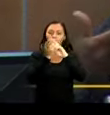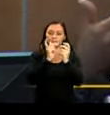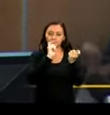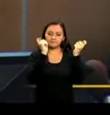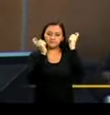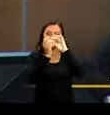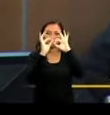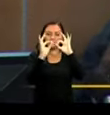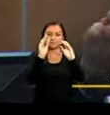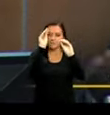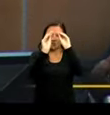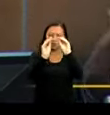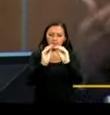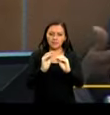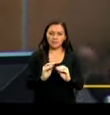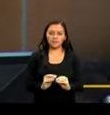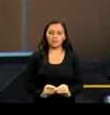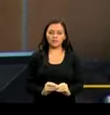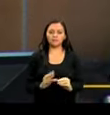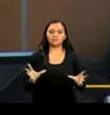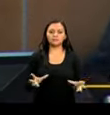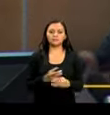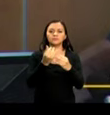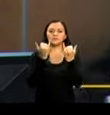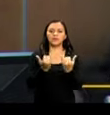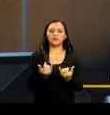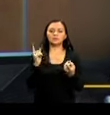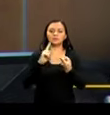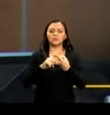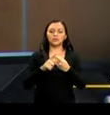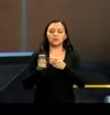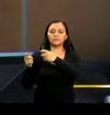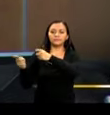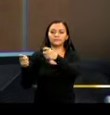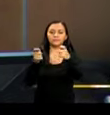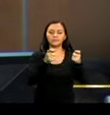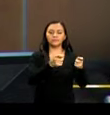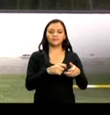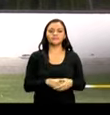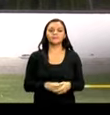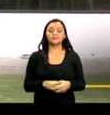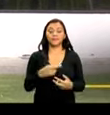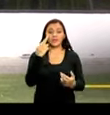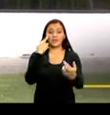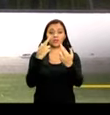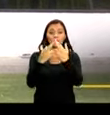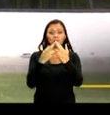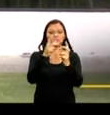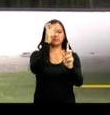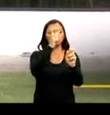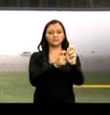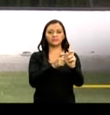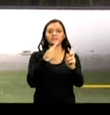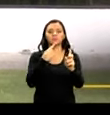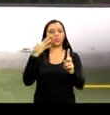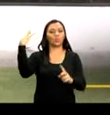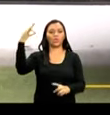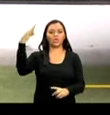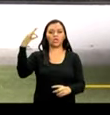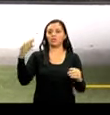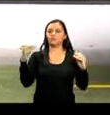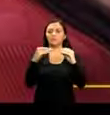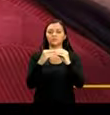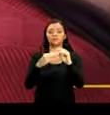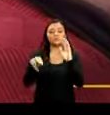reformar, regular, recoger y racionalizar lo que actualmente ha venido entregándose. Este reconocimiento será único y no